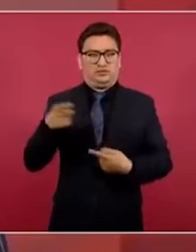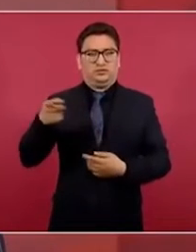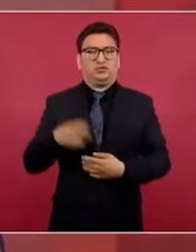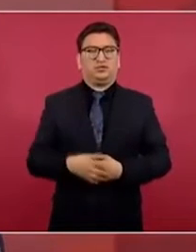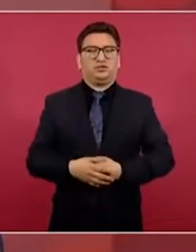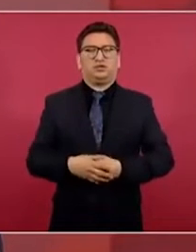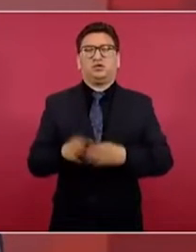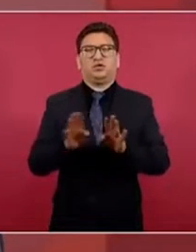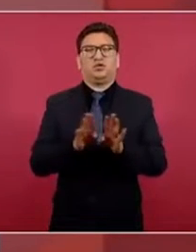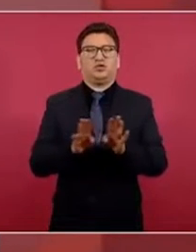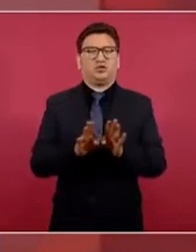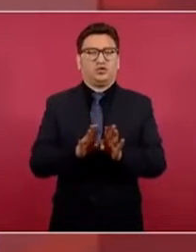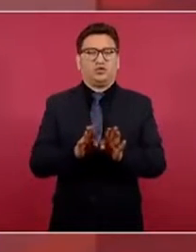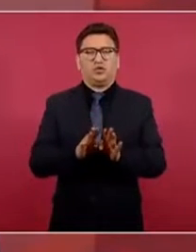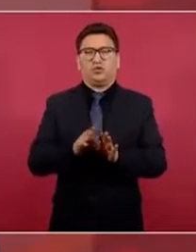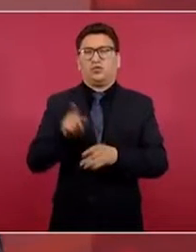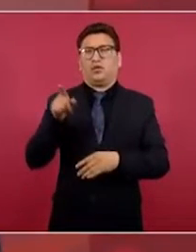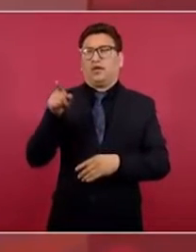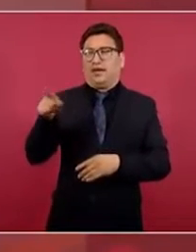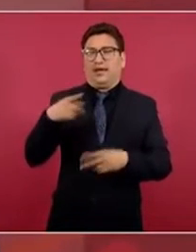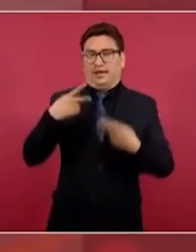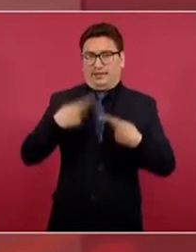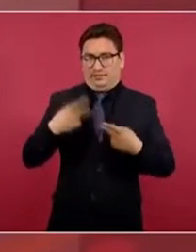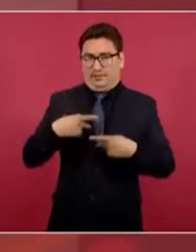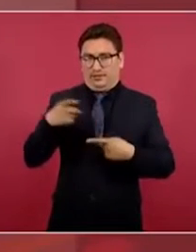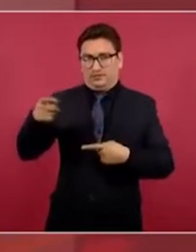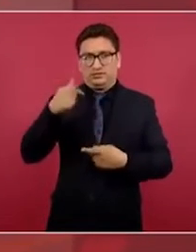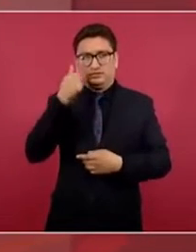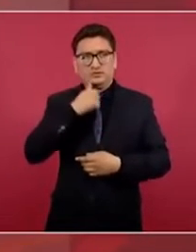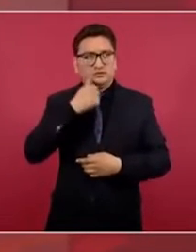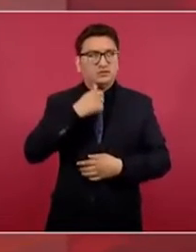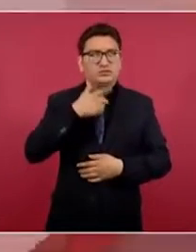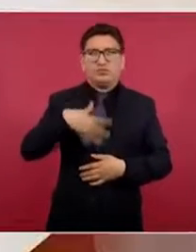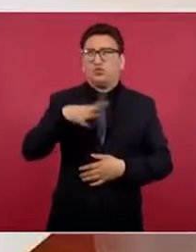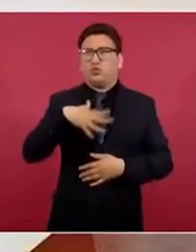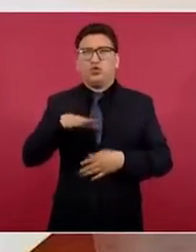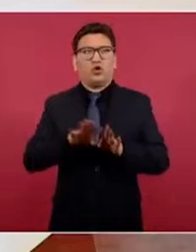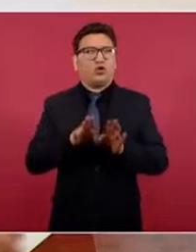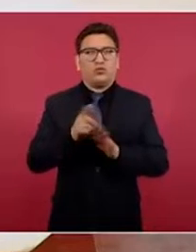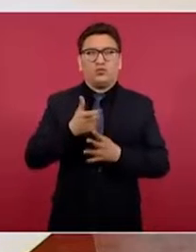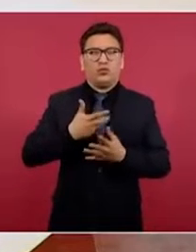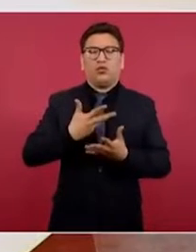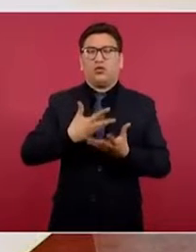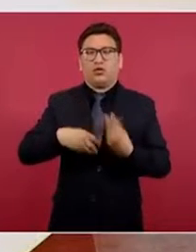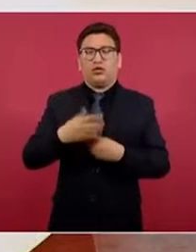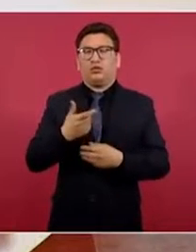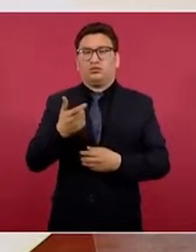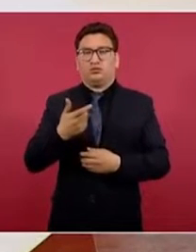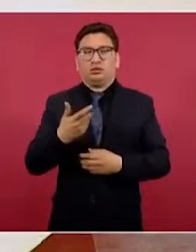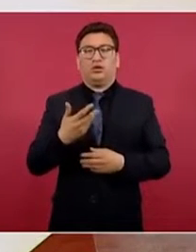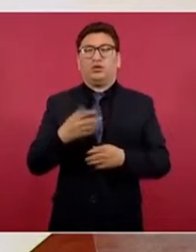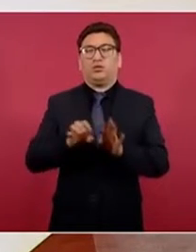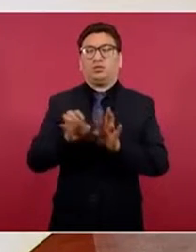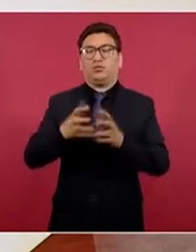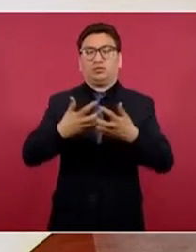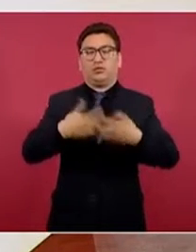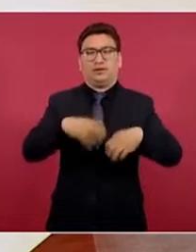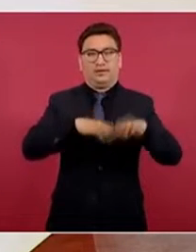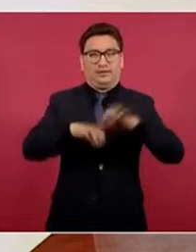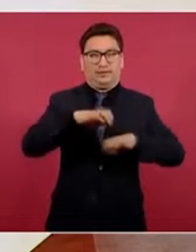Una especie de coyote de empresas